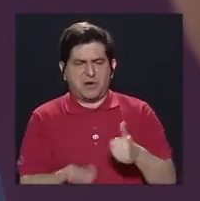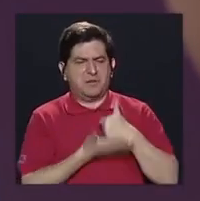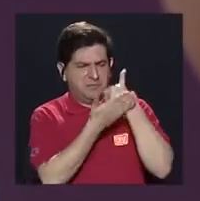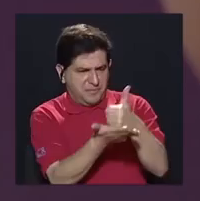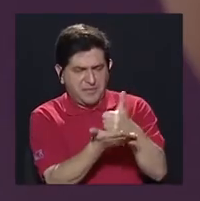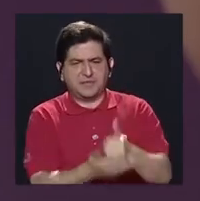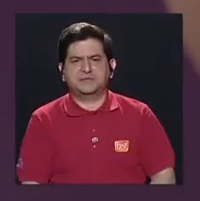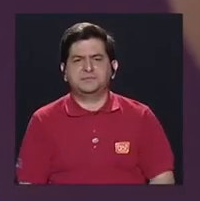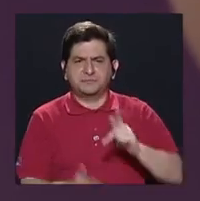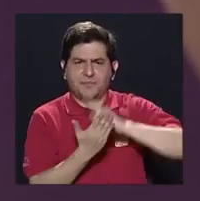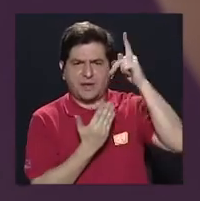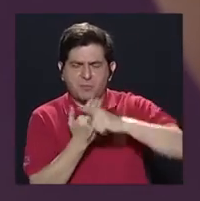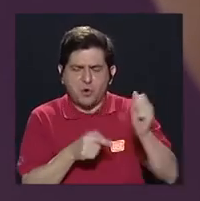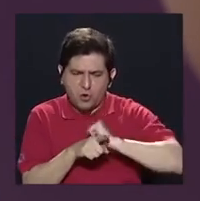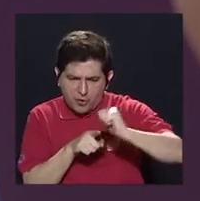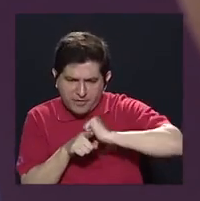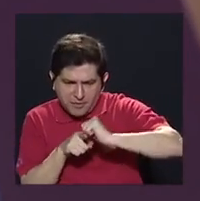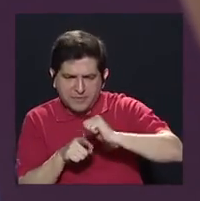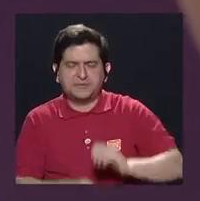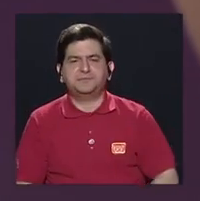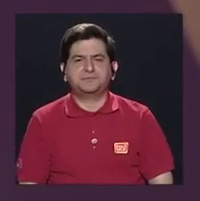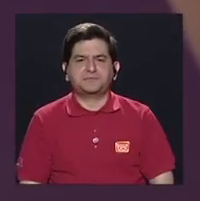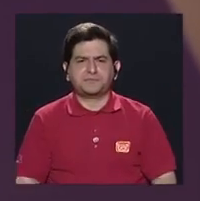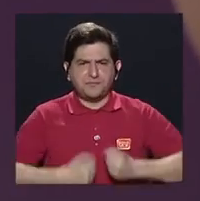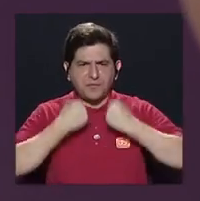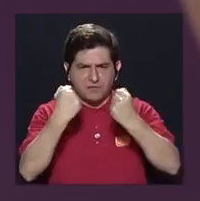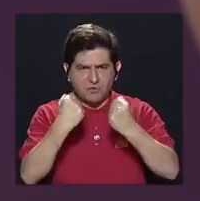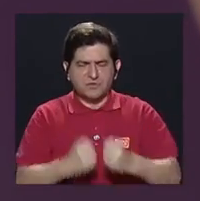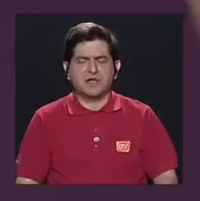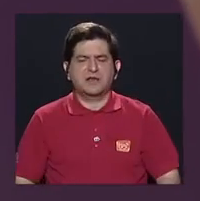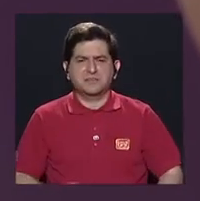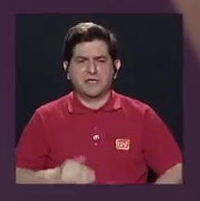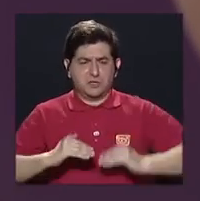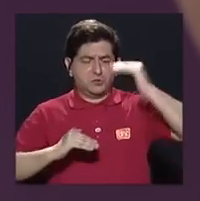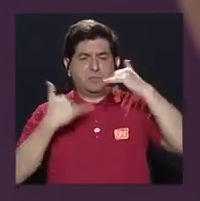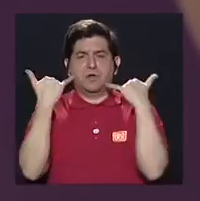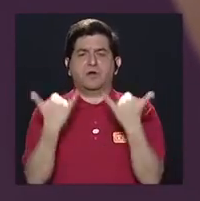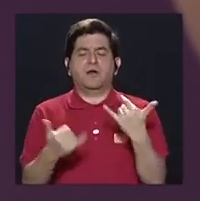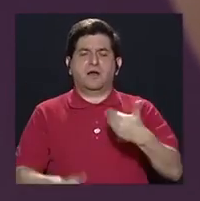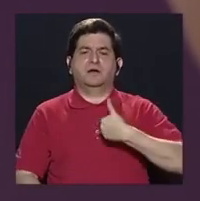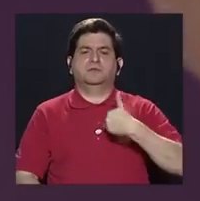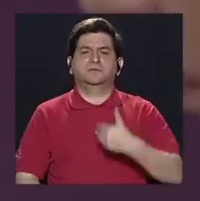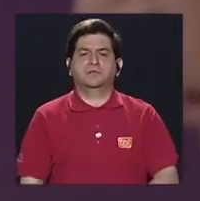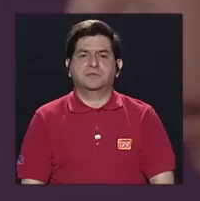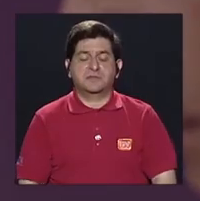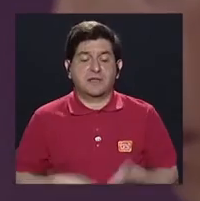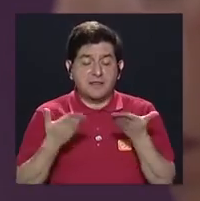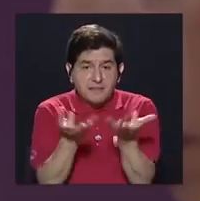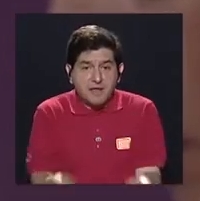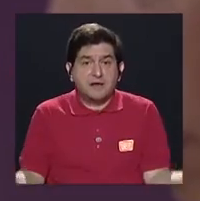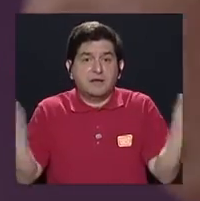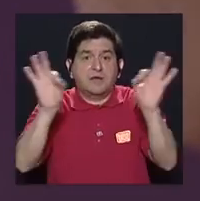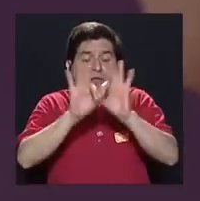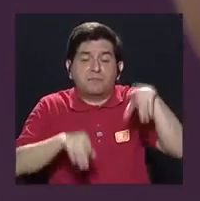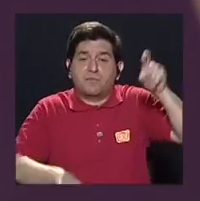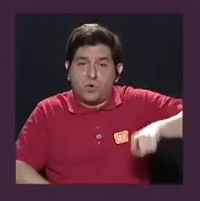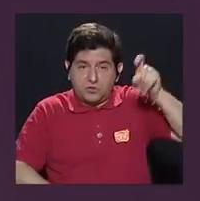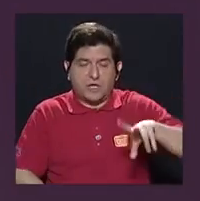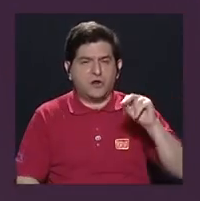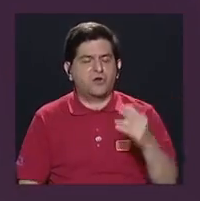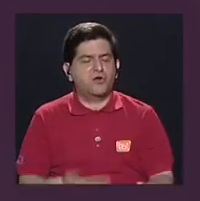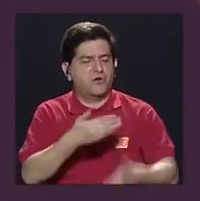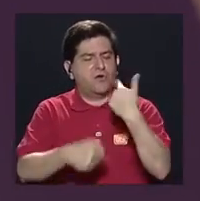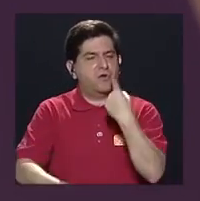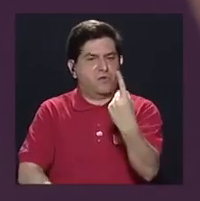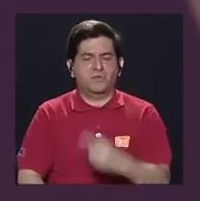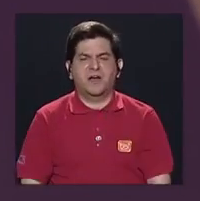fortalecerla con programas de capacitación, fortalecerla más de lo que está ahorita. Darle realmente la importancia que ella necesita. No como se dijo